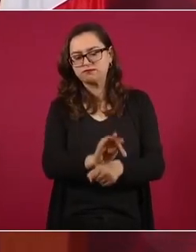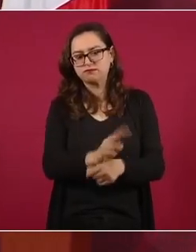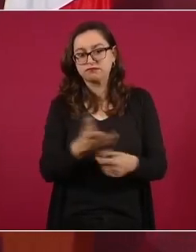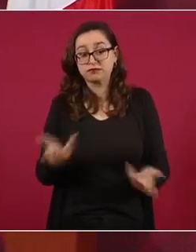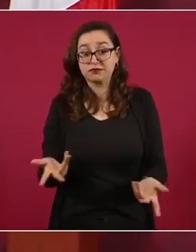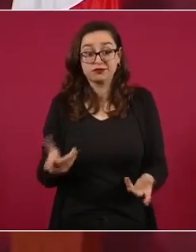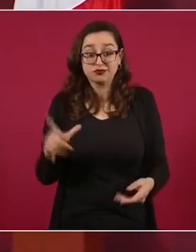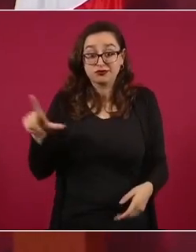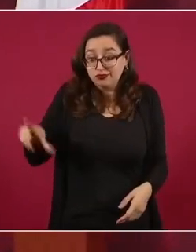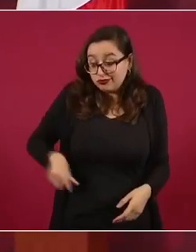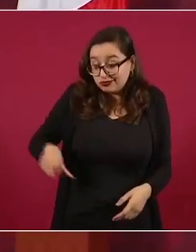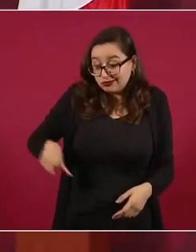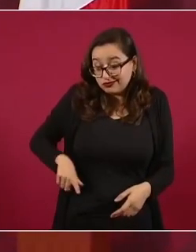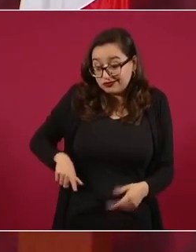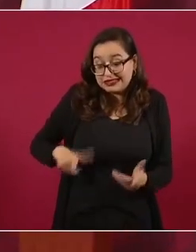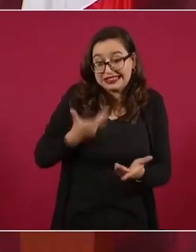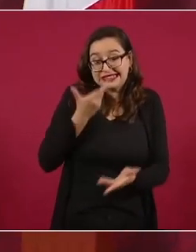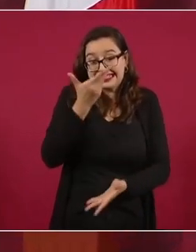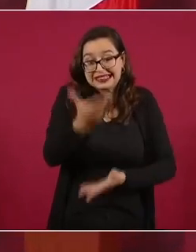públicos,